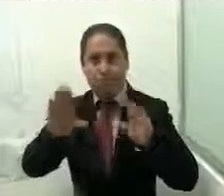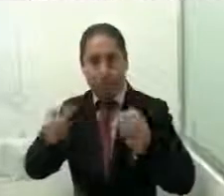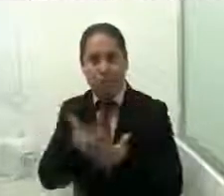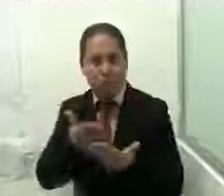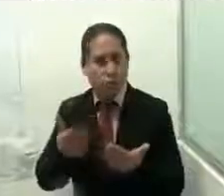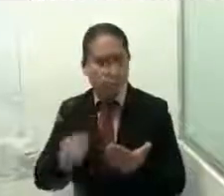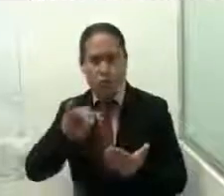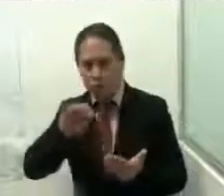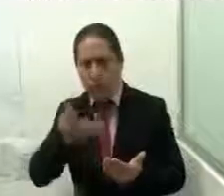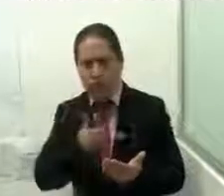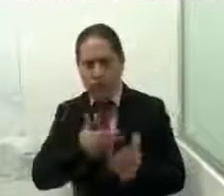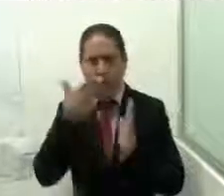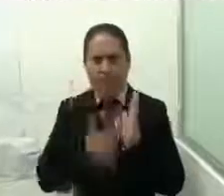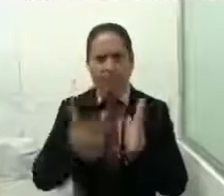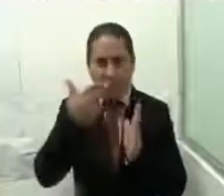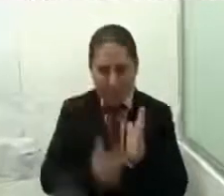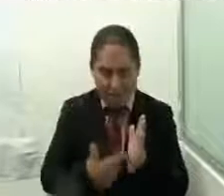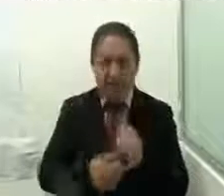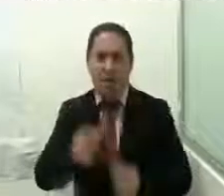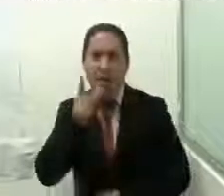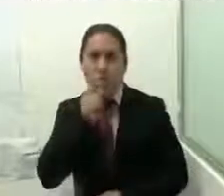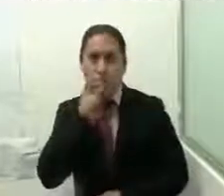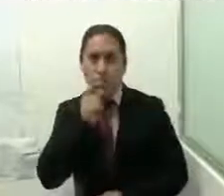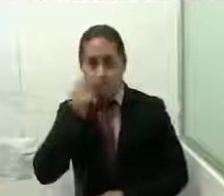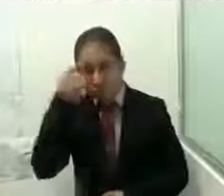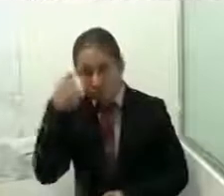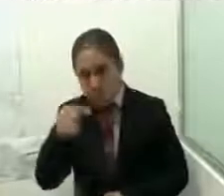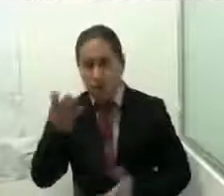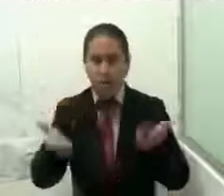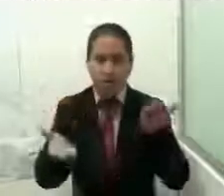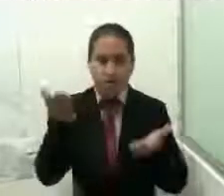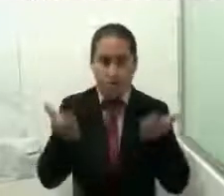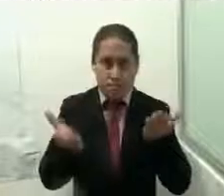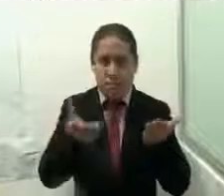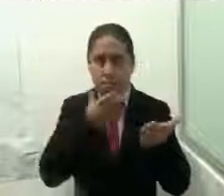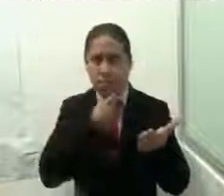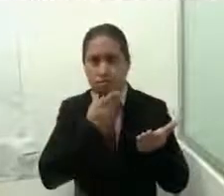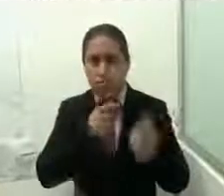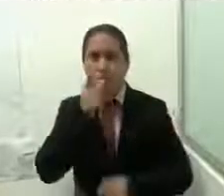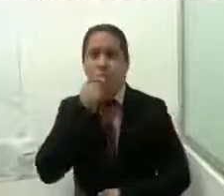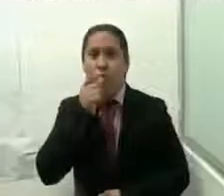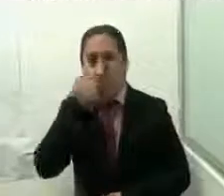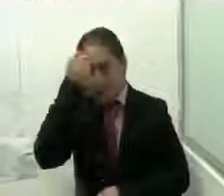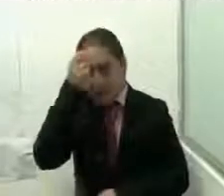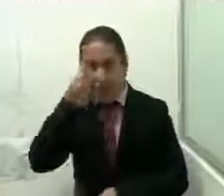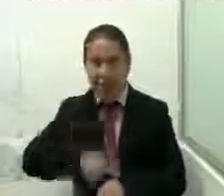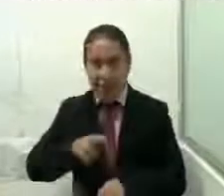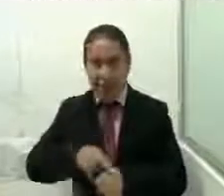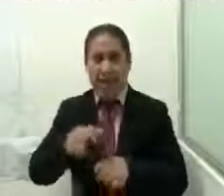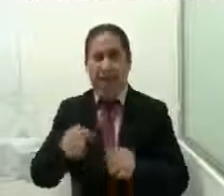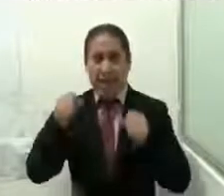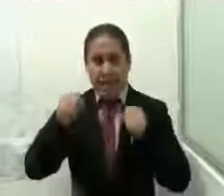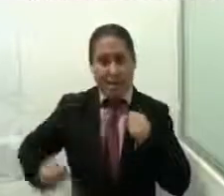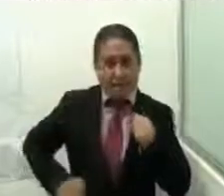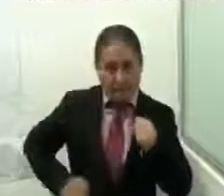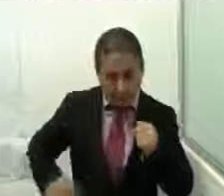taller denominado Protocolo de Actuación Policial con Perspectiva de Género, dirigidos a los policías de la Secretaría de Seguridad y Protección Ciudadana